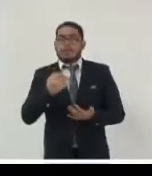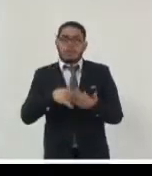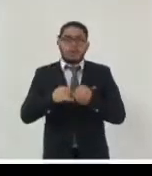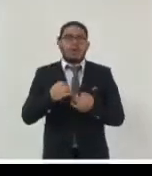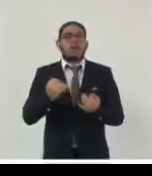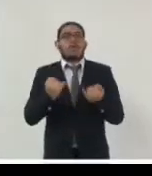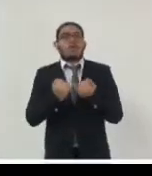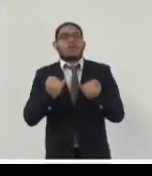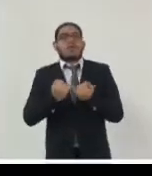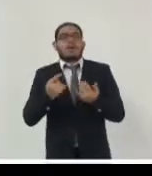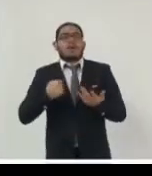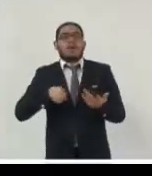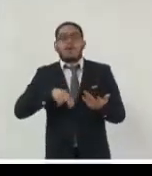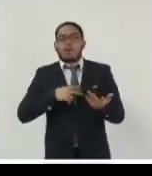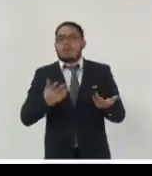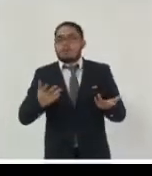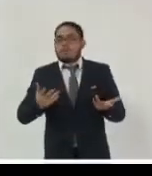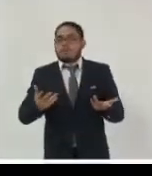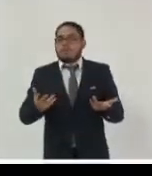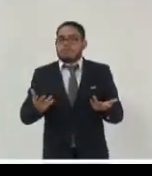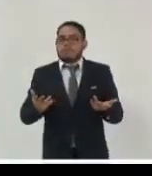tecnológica normativa y